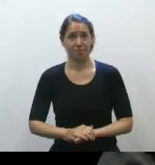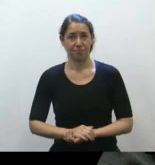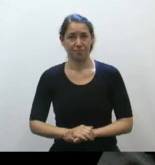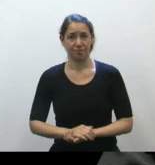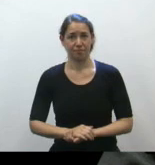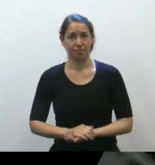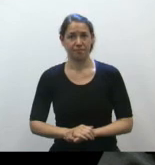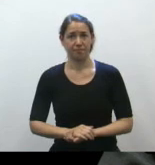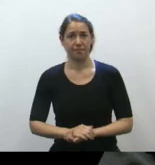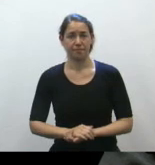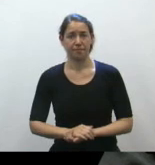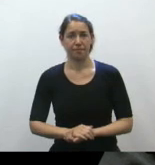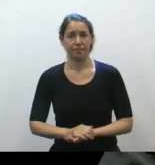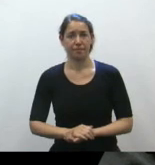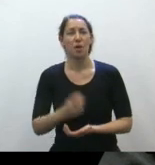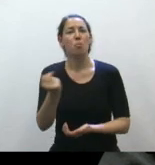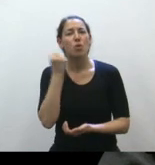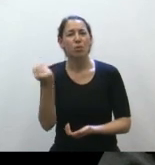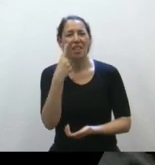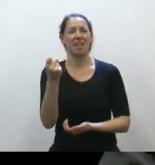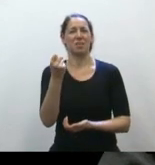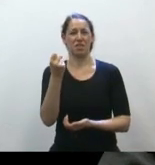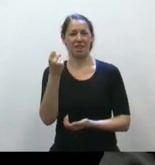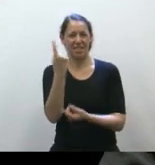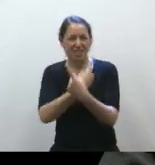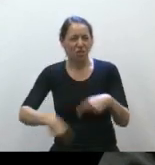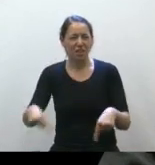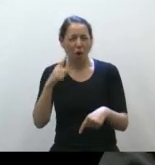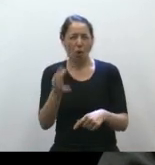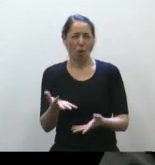Entonces, hay que darse cuenta de estas cosas que son evidentes.